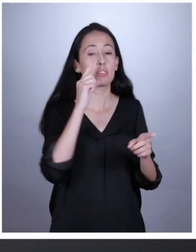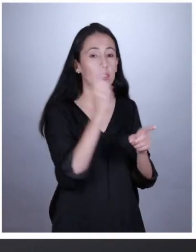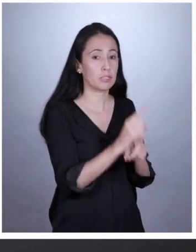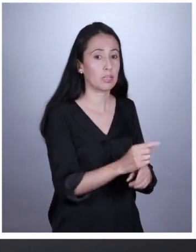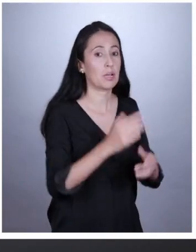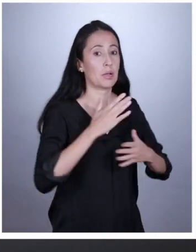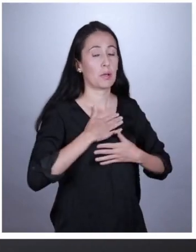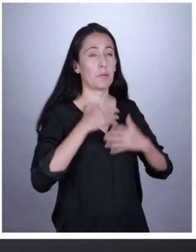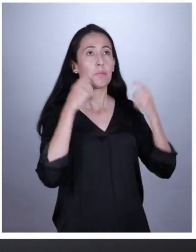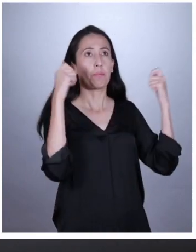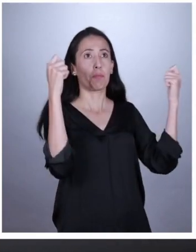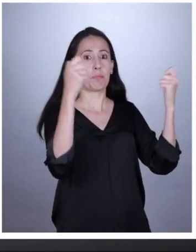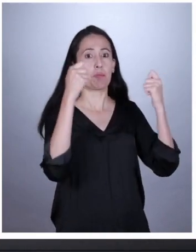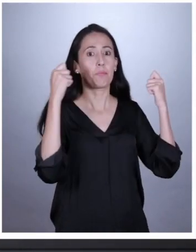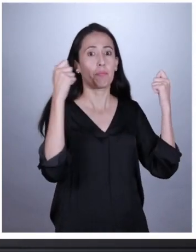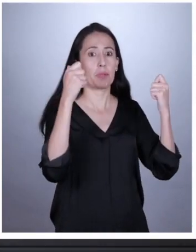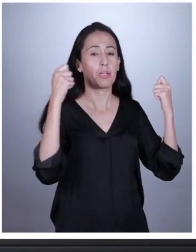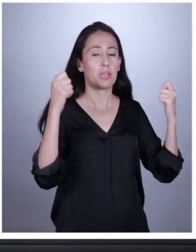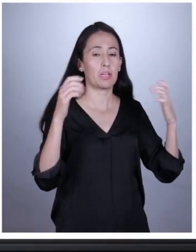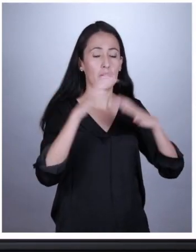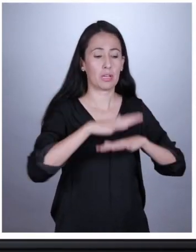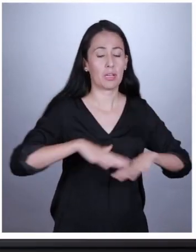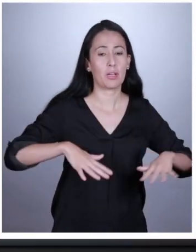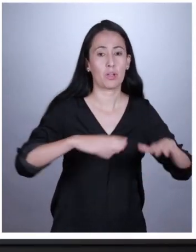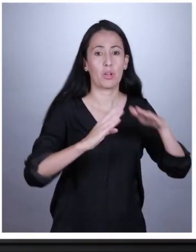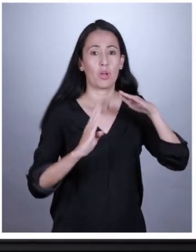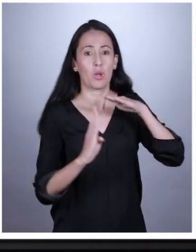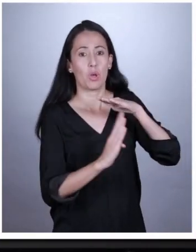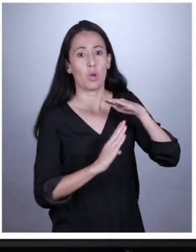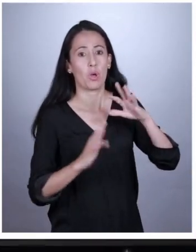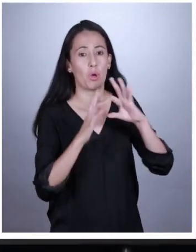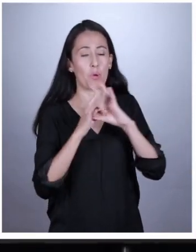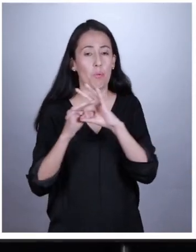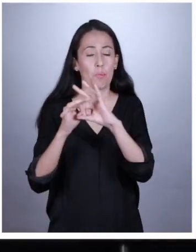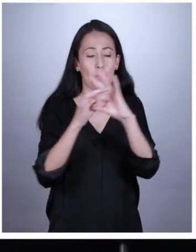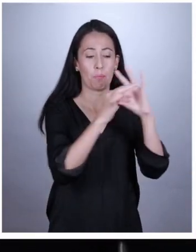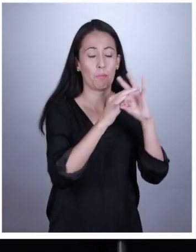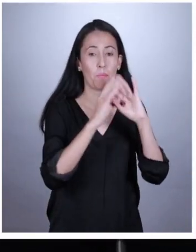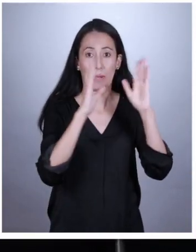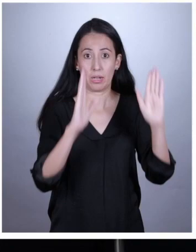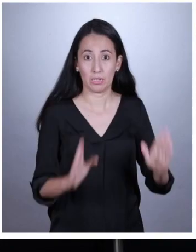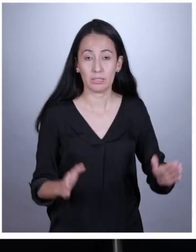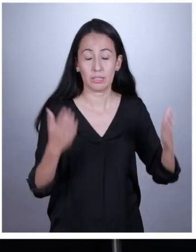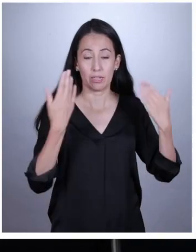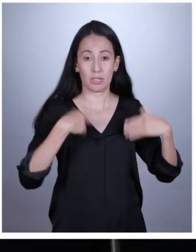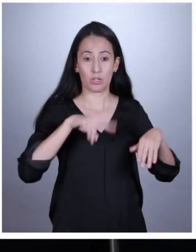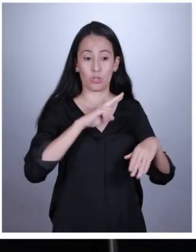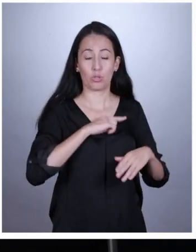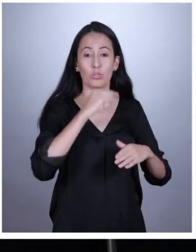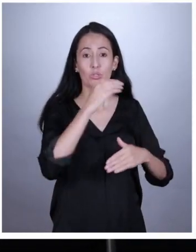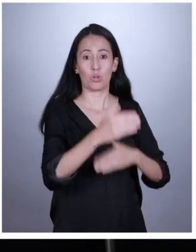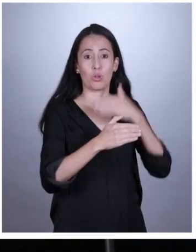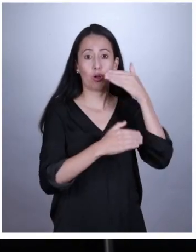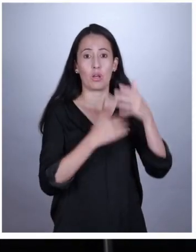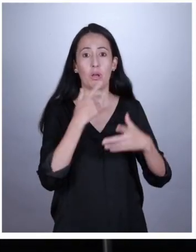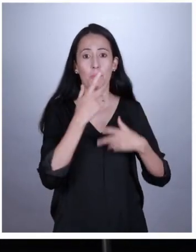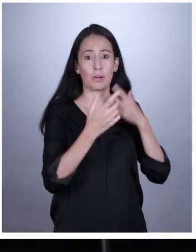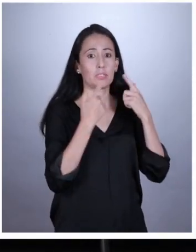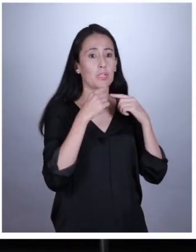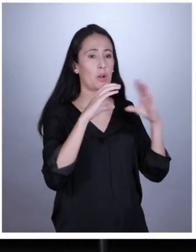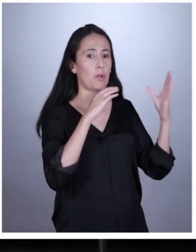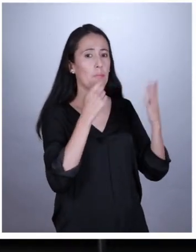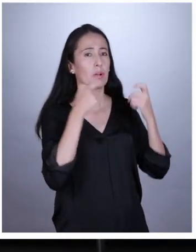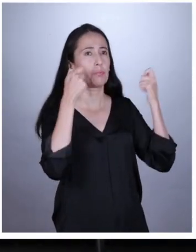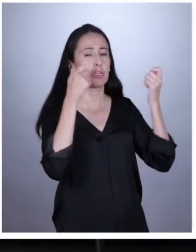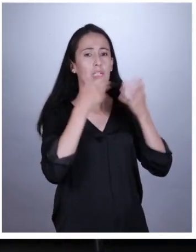será un placer. Mi campaña es una en la que la base son mis compañeros. Por tal motivo, nosotros vamos a producir